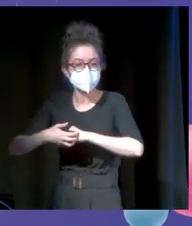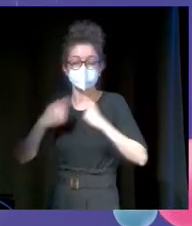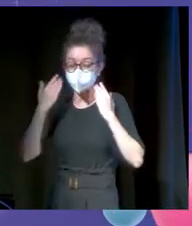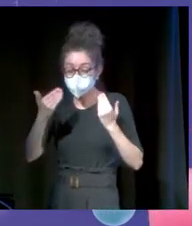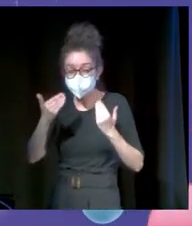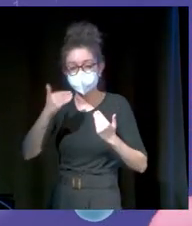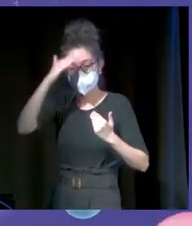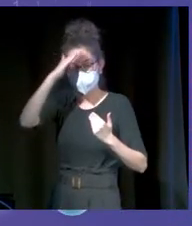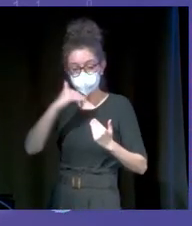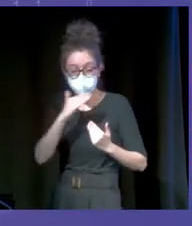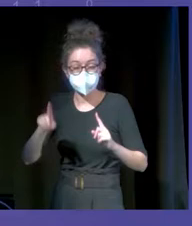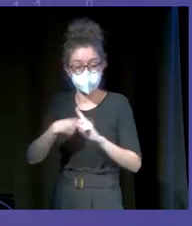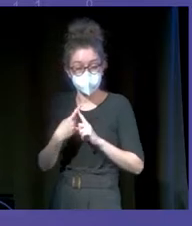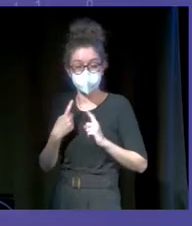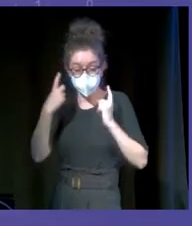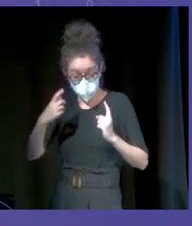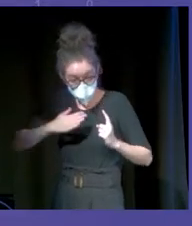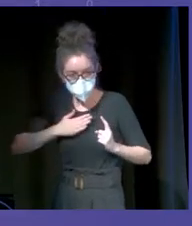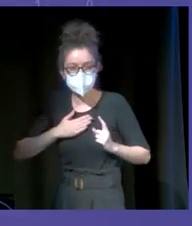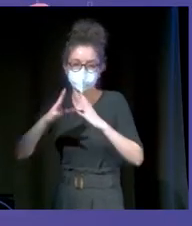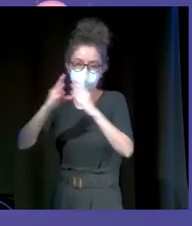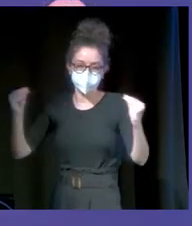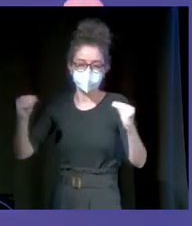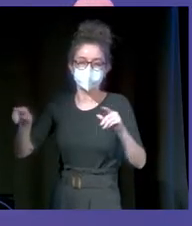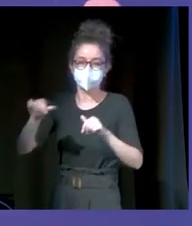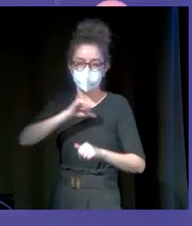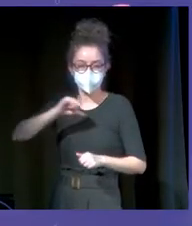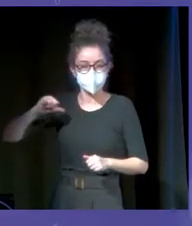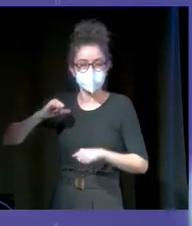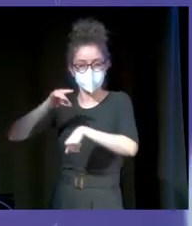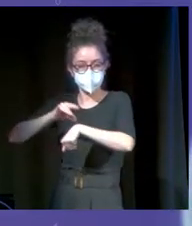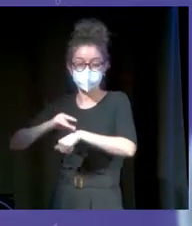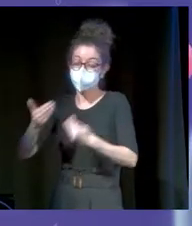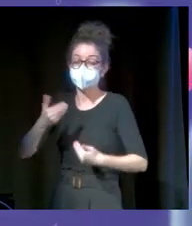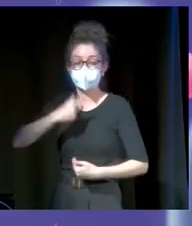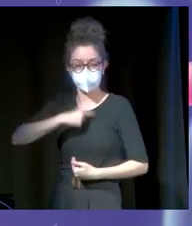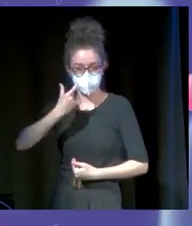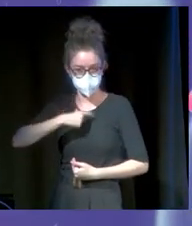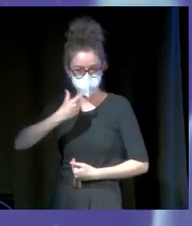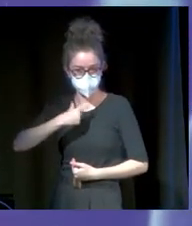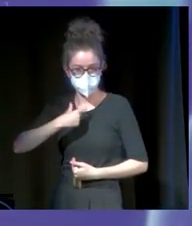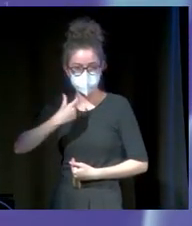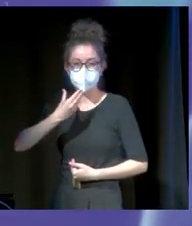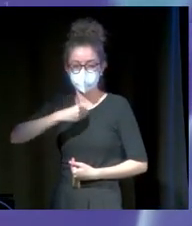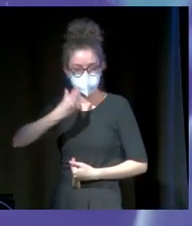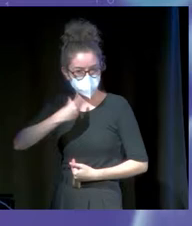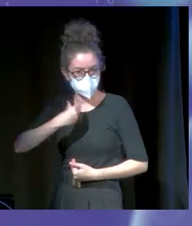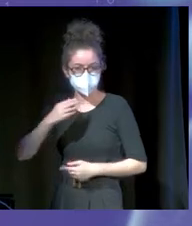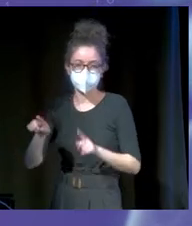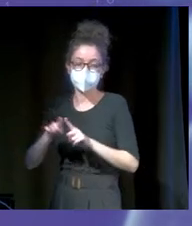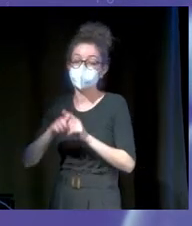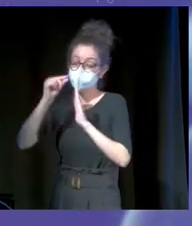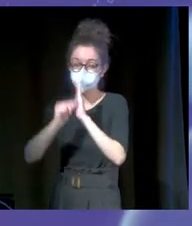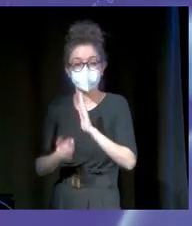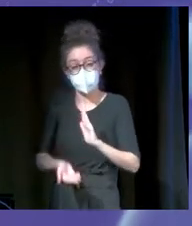mis padres y un poquito a mi esfuerzo, pude entrar en la Universidad Autónoma de Medicina con becas. Durante toda la carrera tenía que estudiar con becas, tenía que mantener las notas muy